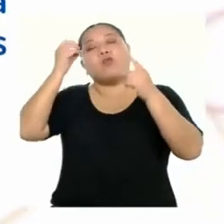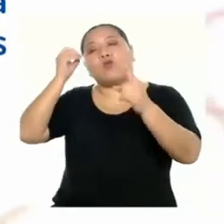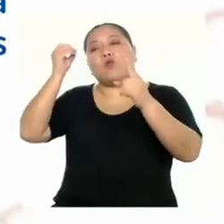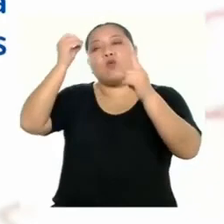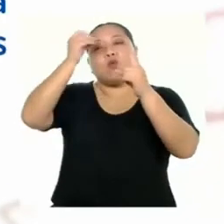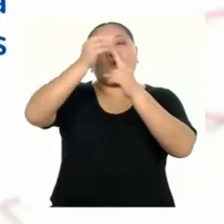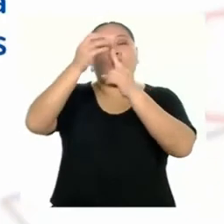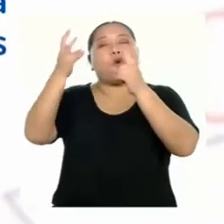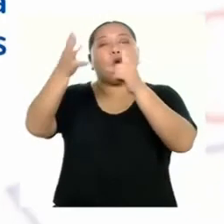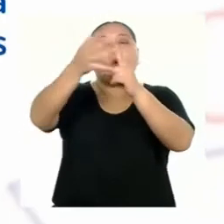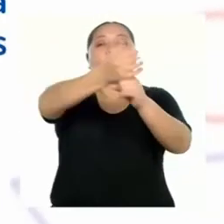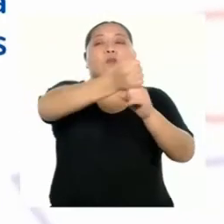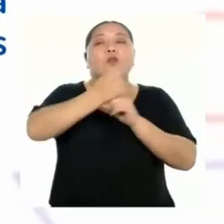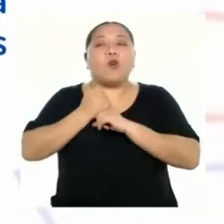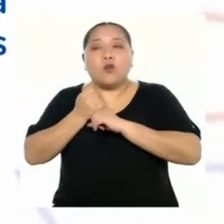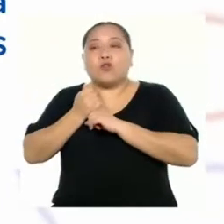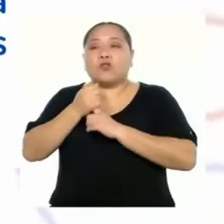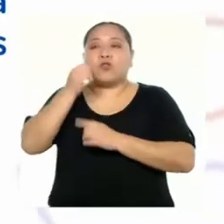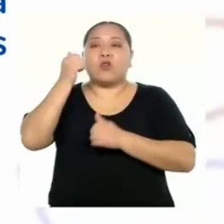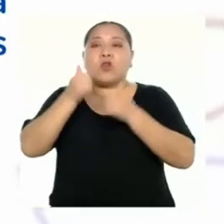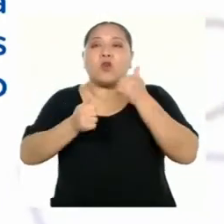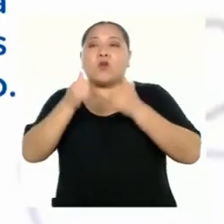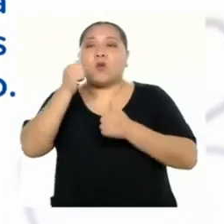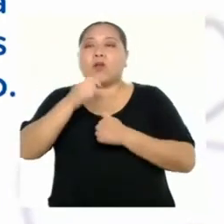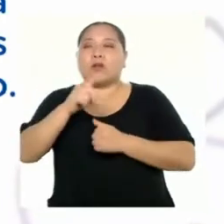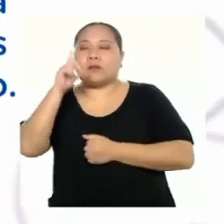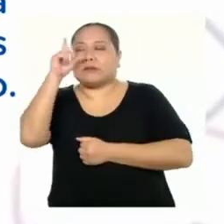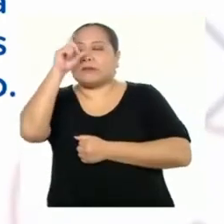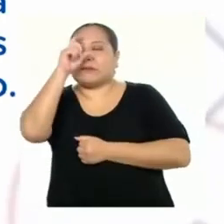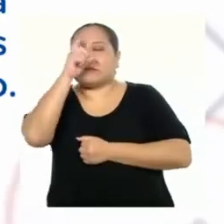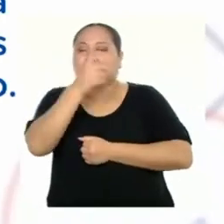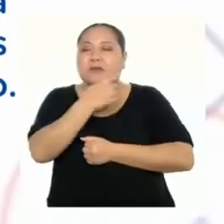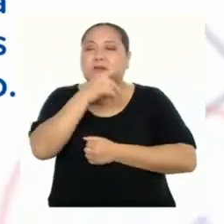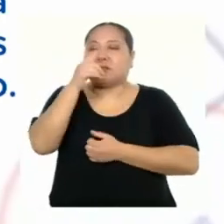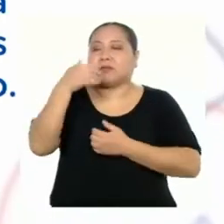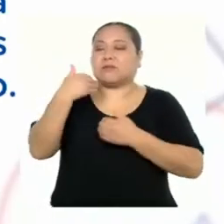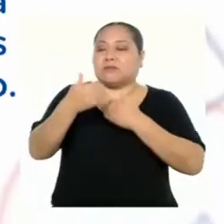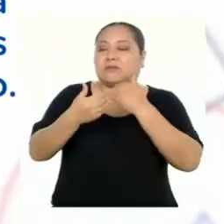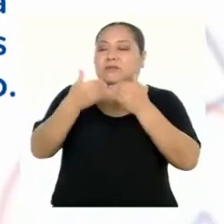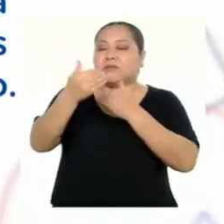logros y cuáles son los criterios que encontraste en el camino.